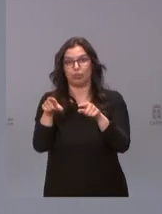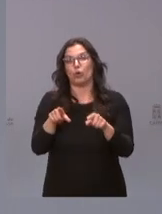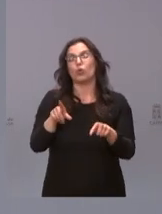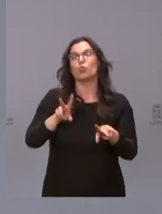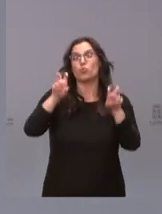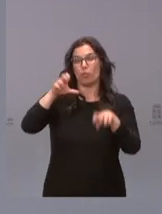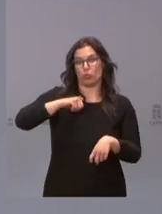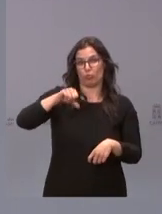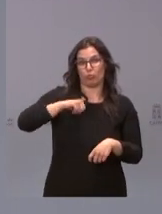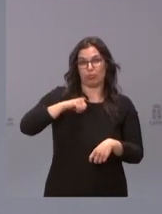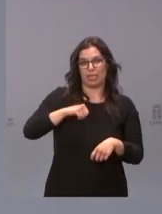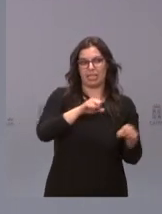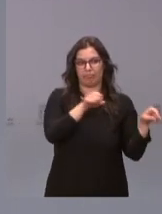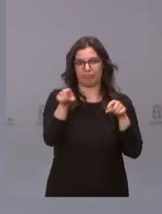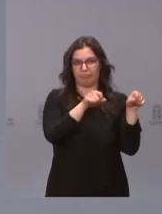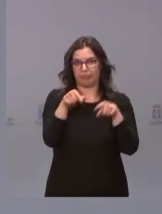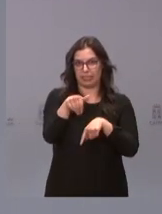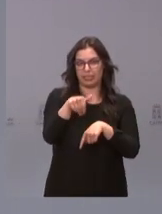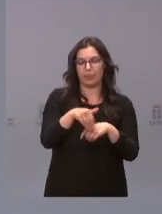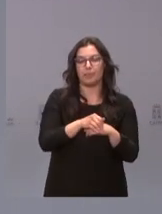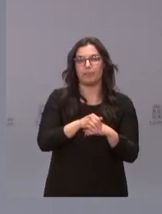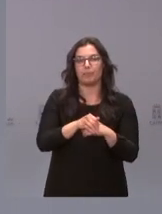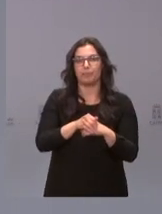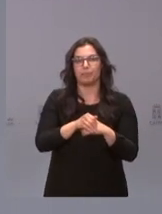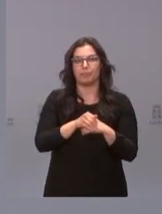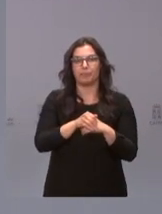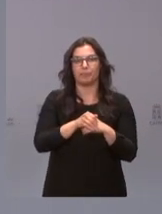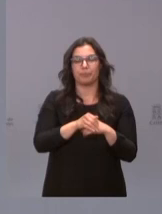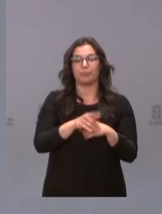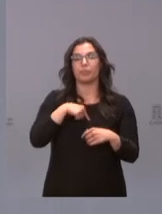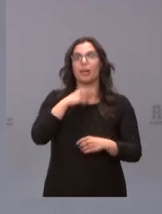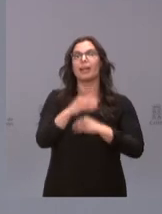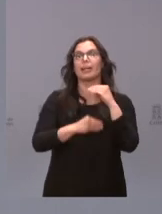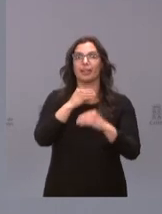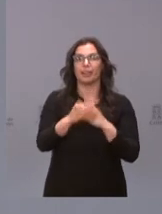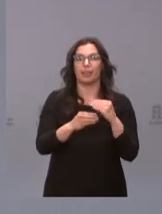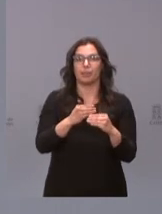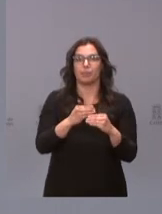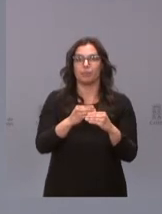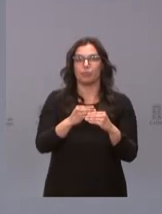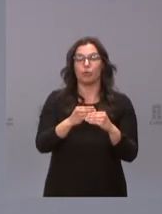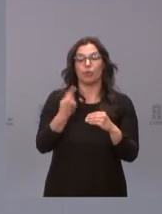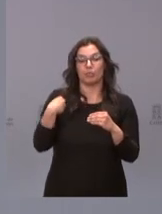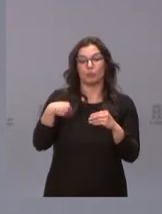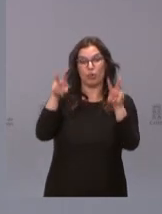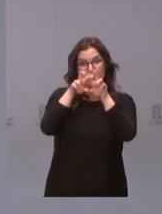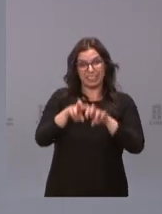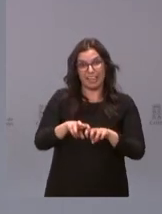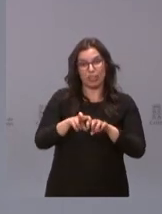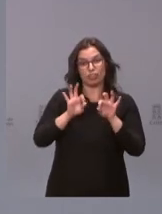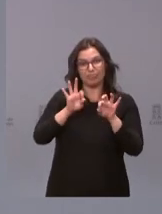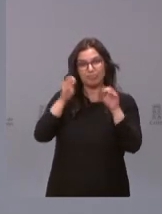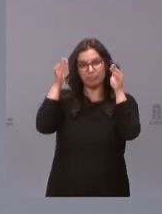dependencias, y que lo que estamos haciendo es, por tanto, reforzar el polo de investigación oncológica